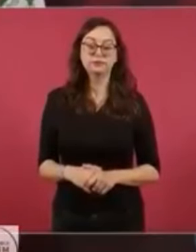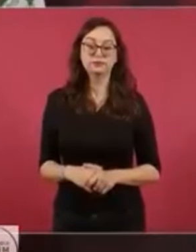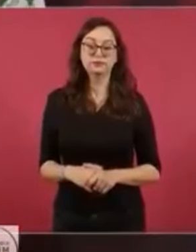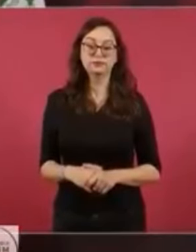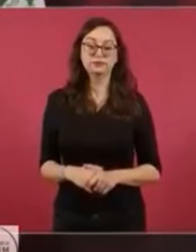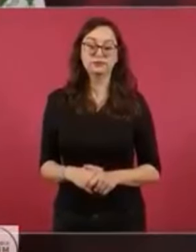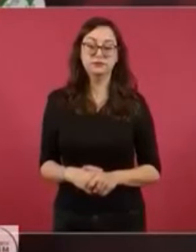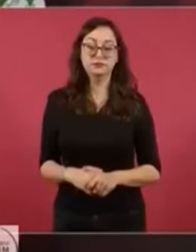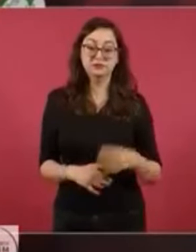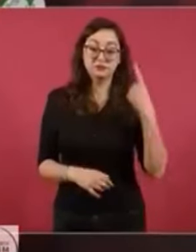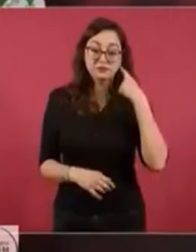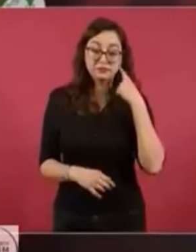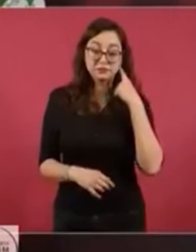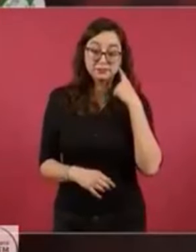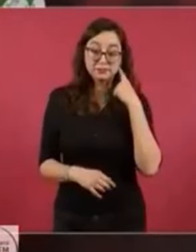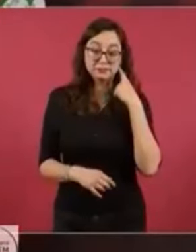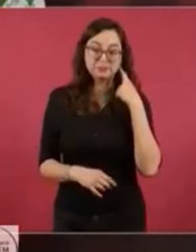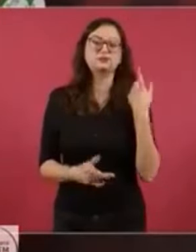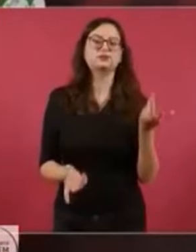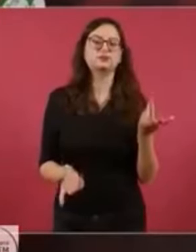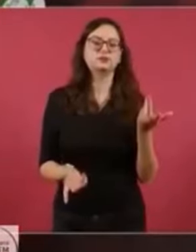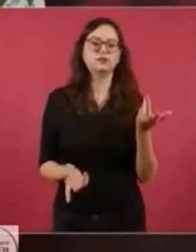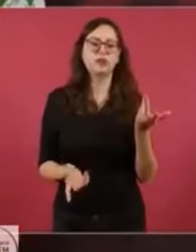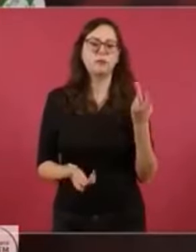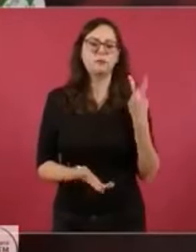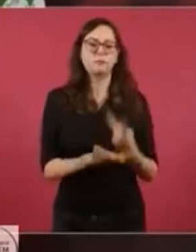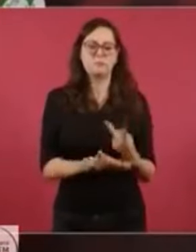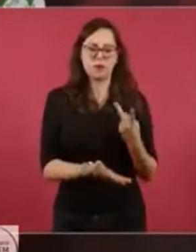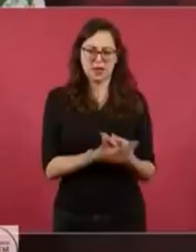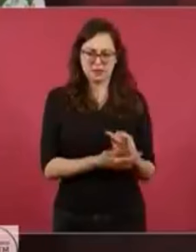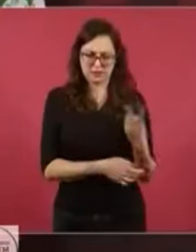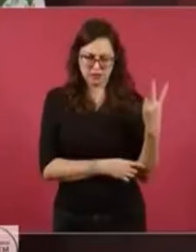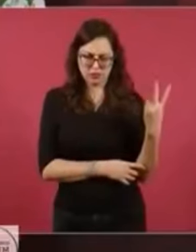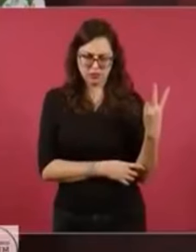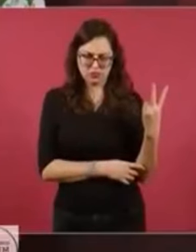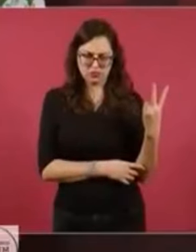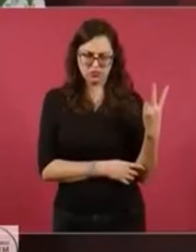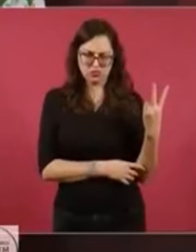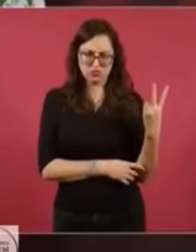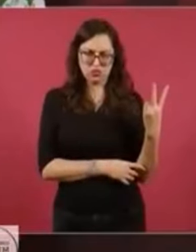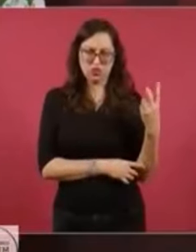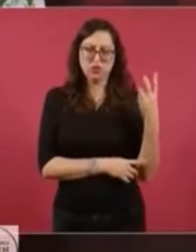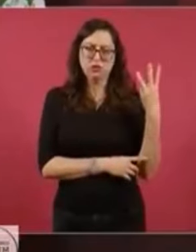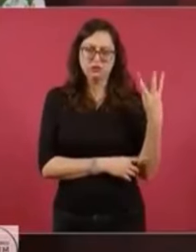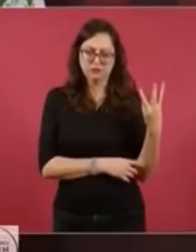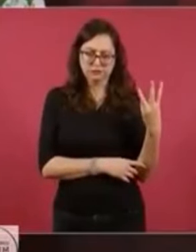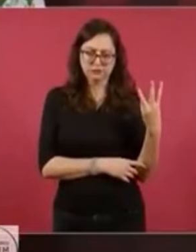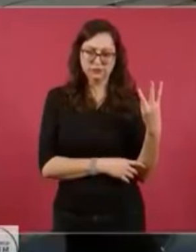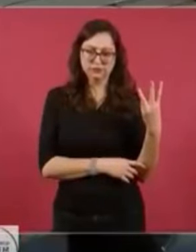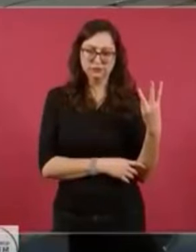Igual, ¿cuántas se obtuvieron de plata? Dos, ¿no? Tres.